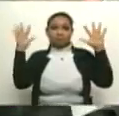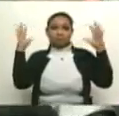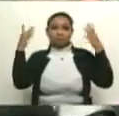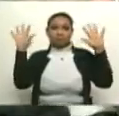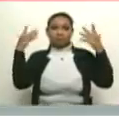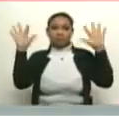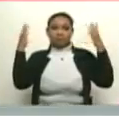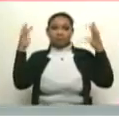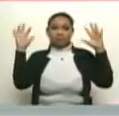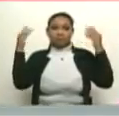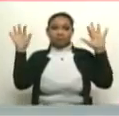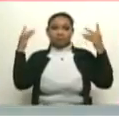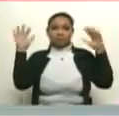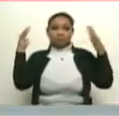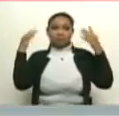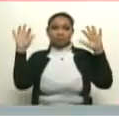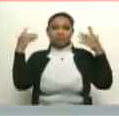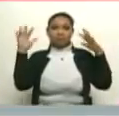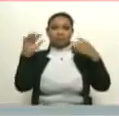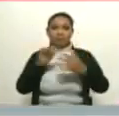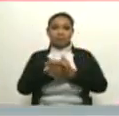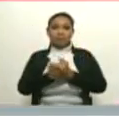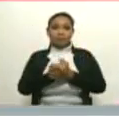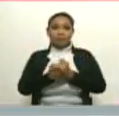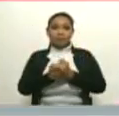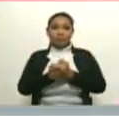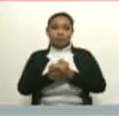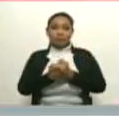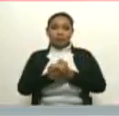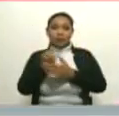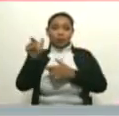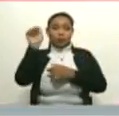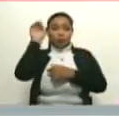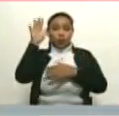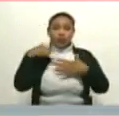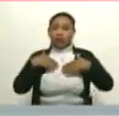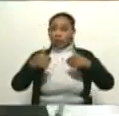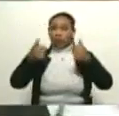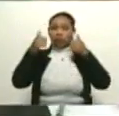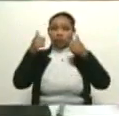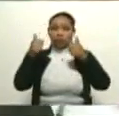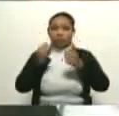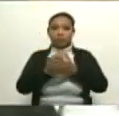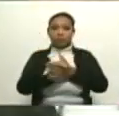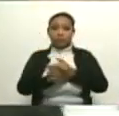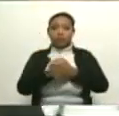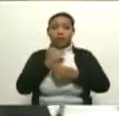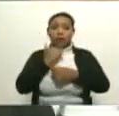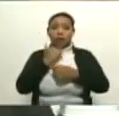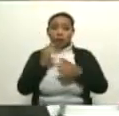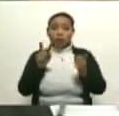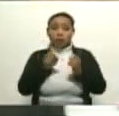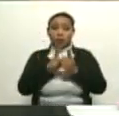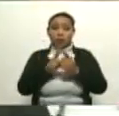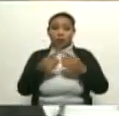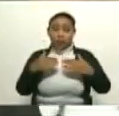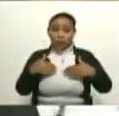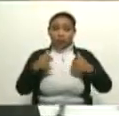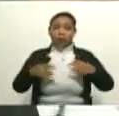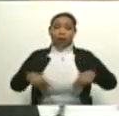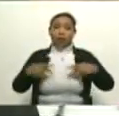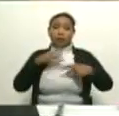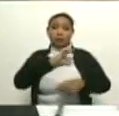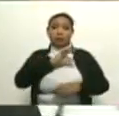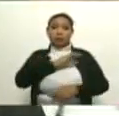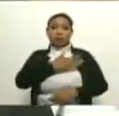Y vas a tener salud y calidad de vida. Algo tan sencillo y salvavidas, señor presidente.